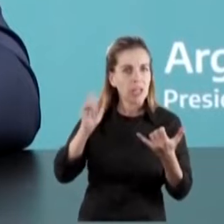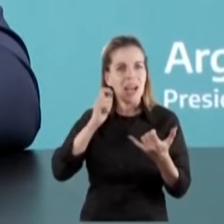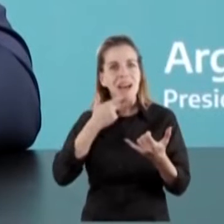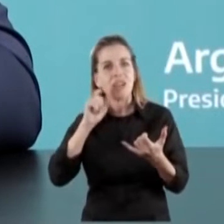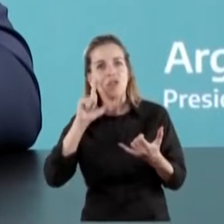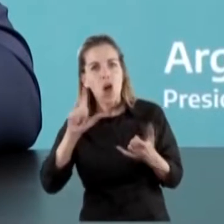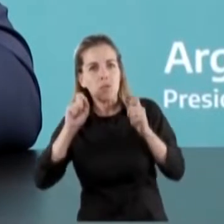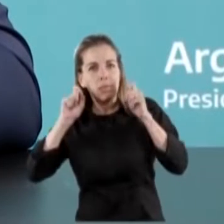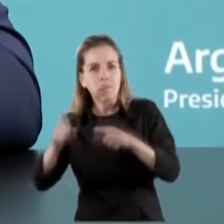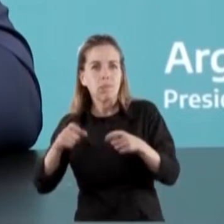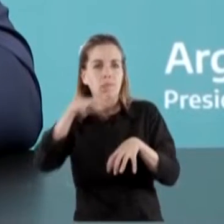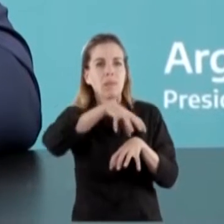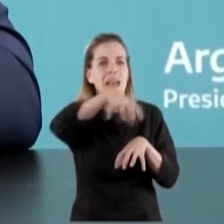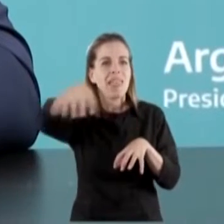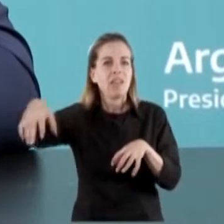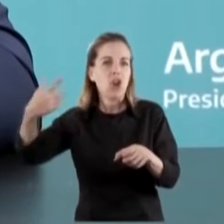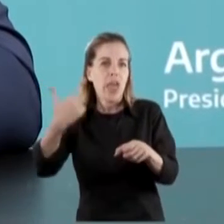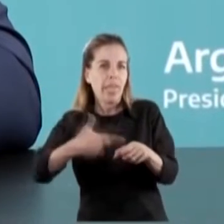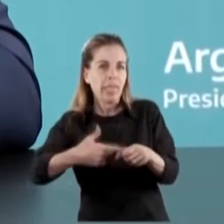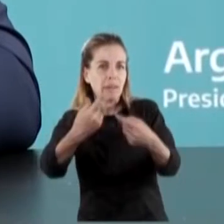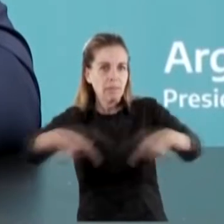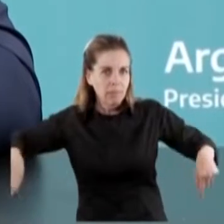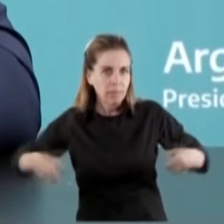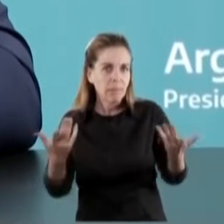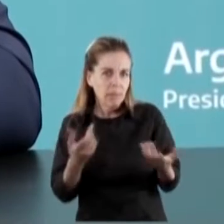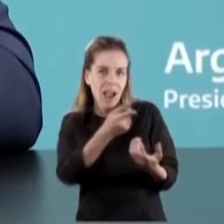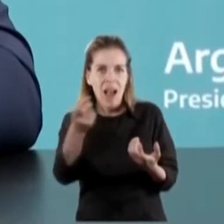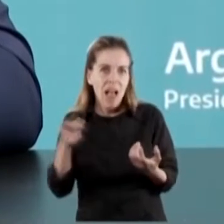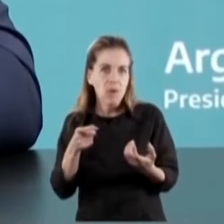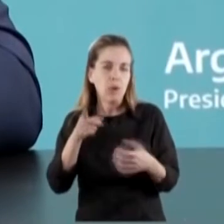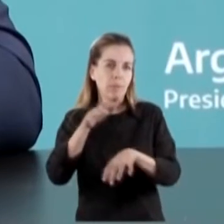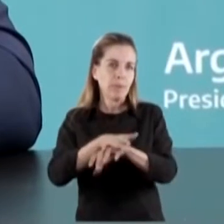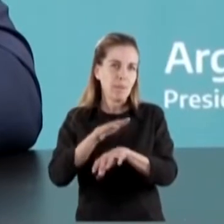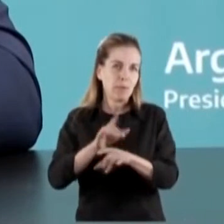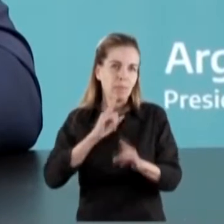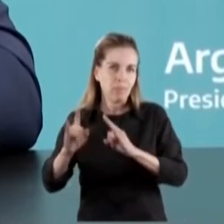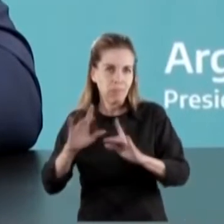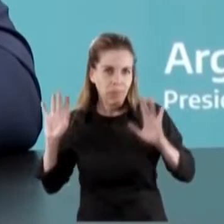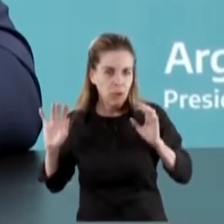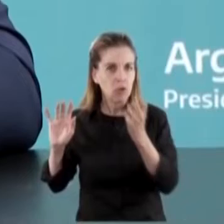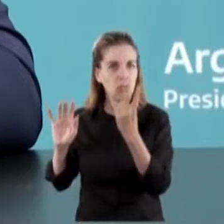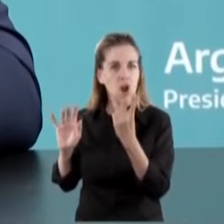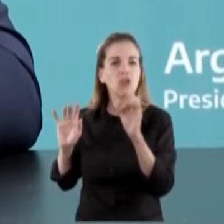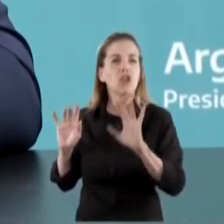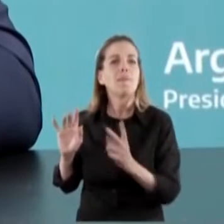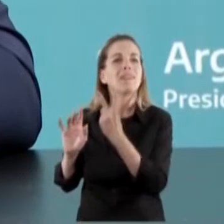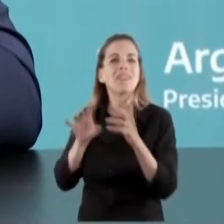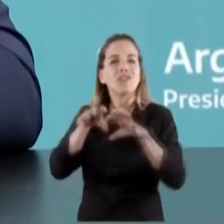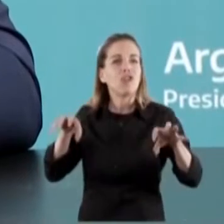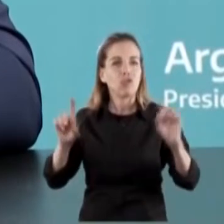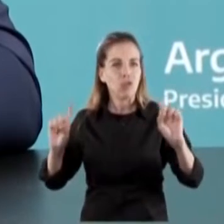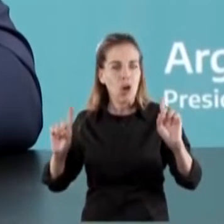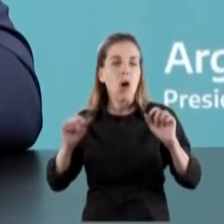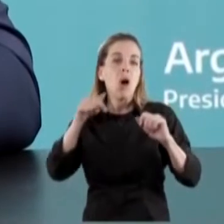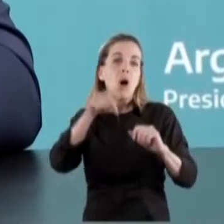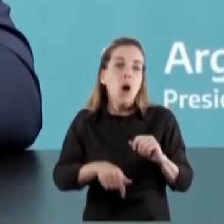propias estaciones de servicio. Así que, en ese sentido, lo que hoy buscamos y lo que